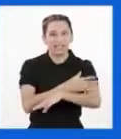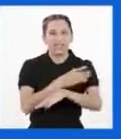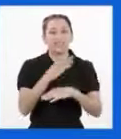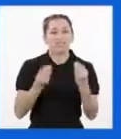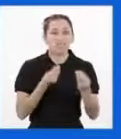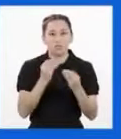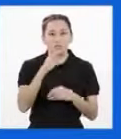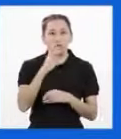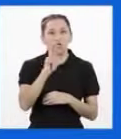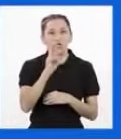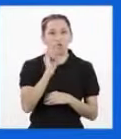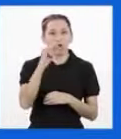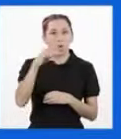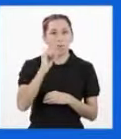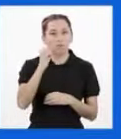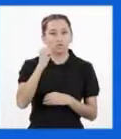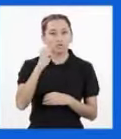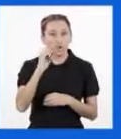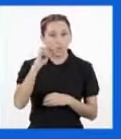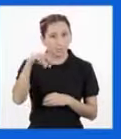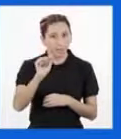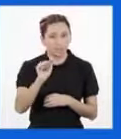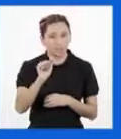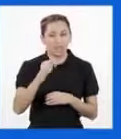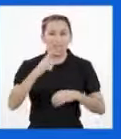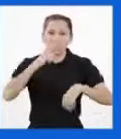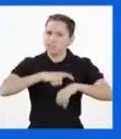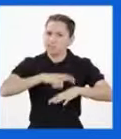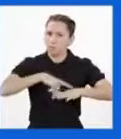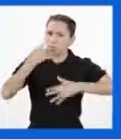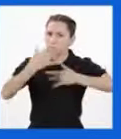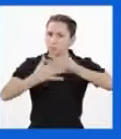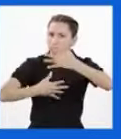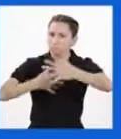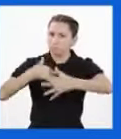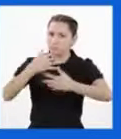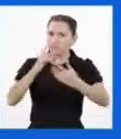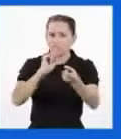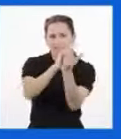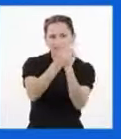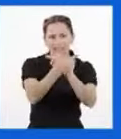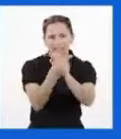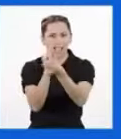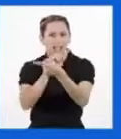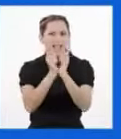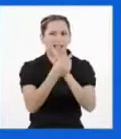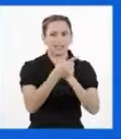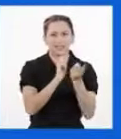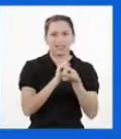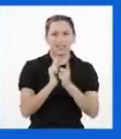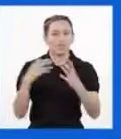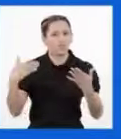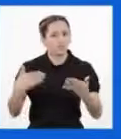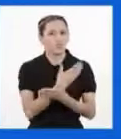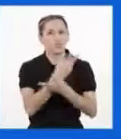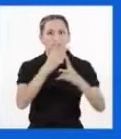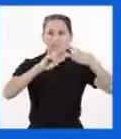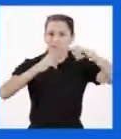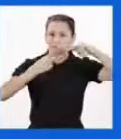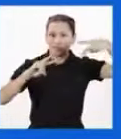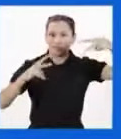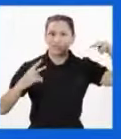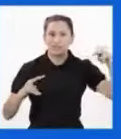dinámica del cromosoma Con el tiempo, estas repeticiones reacomodan al genoma Creando nuevos genes,